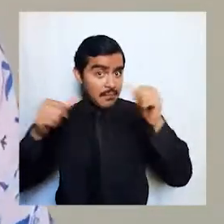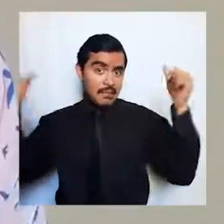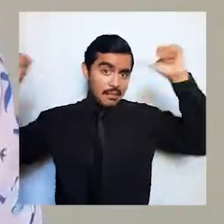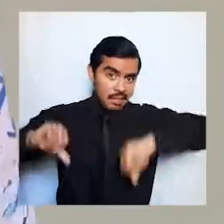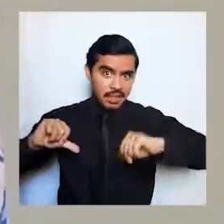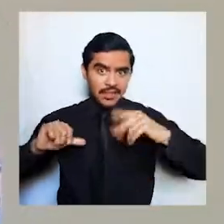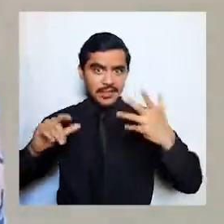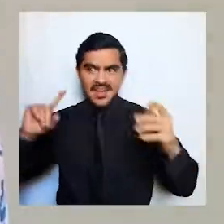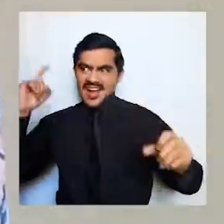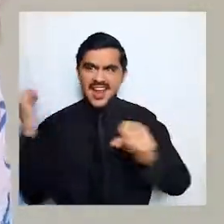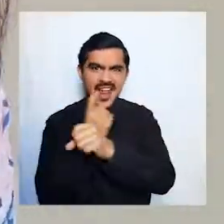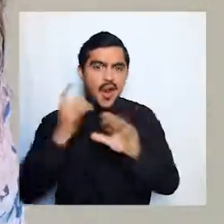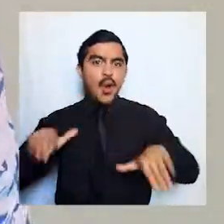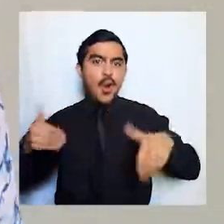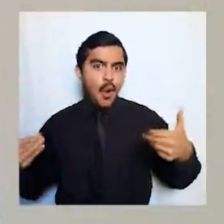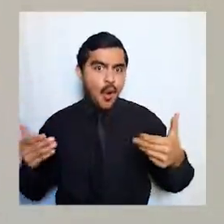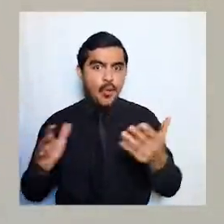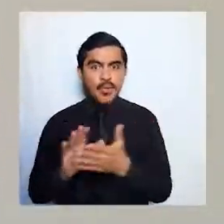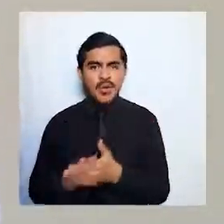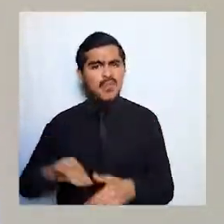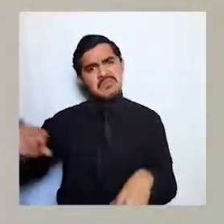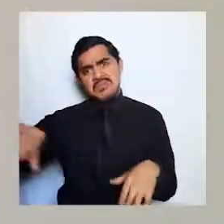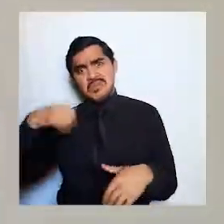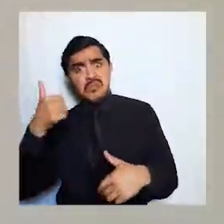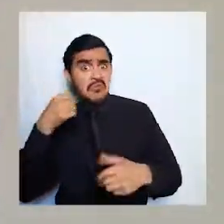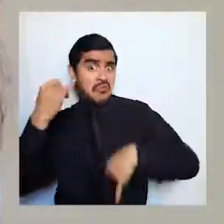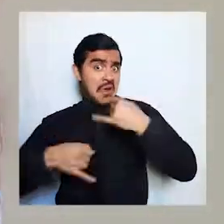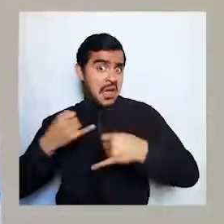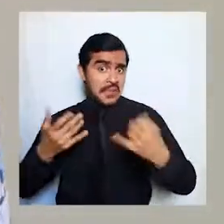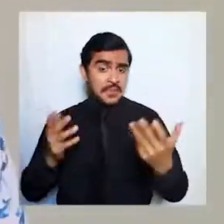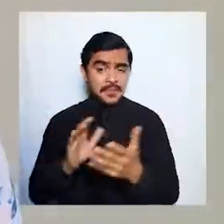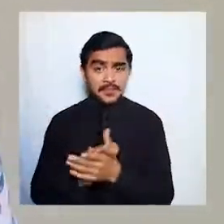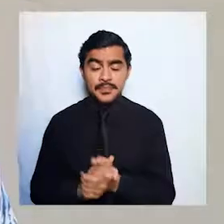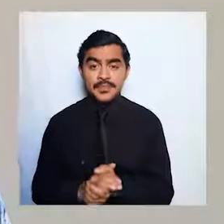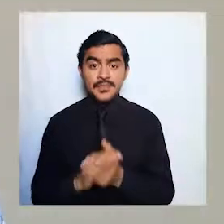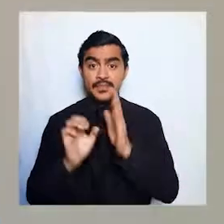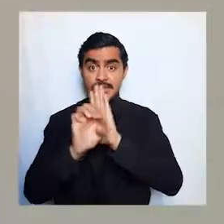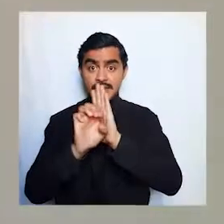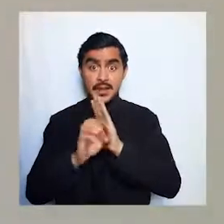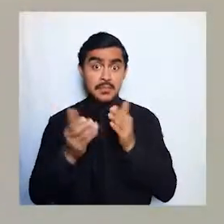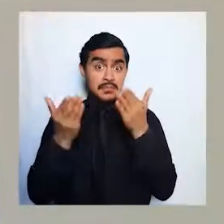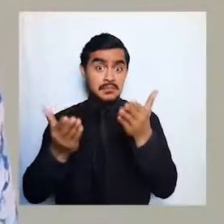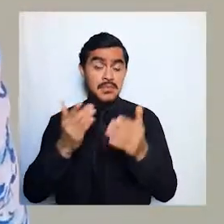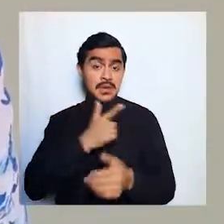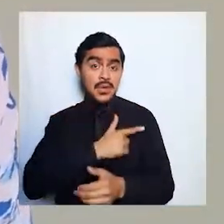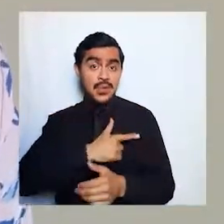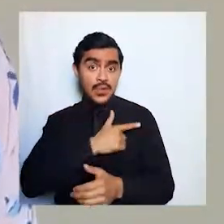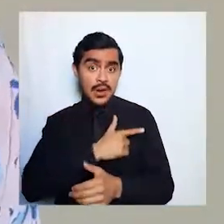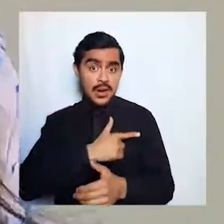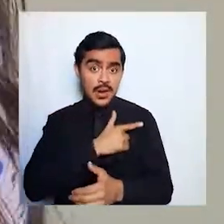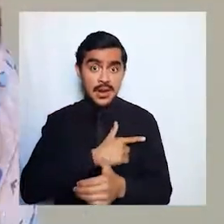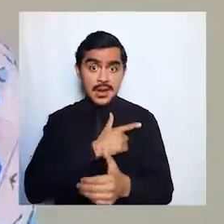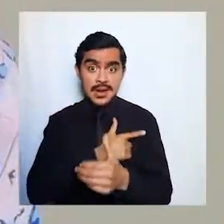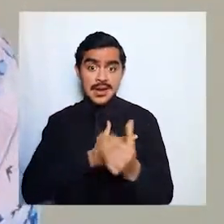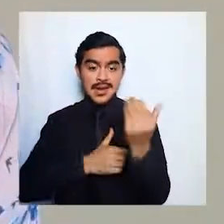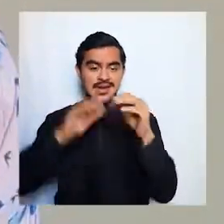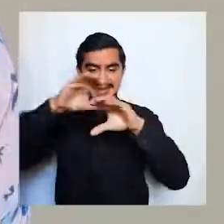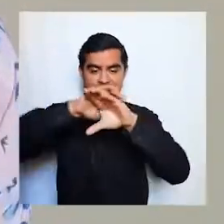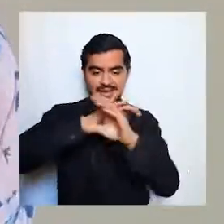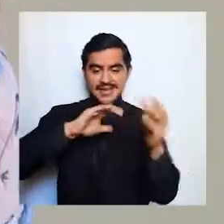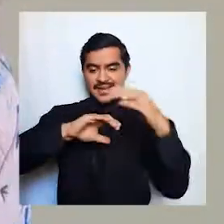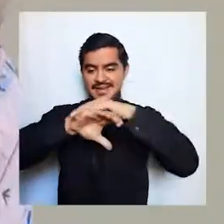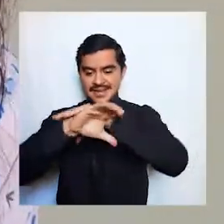o algún otro juego de mesa si digamos que vos te gusta hacer shows de moppets